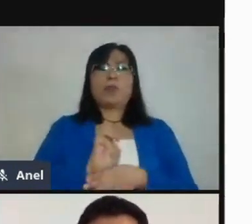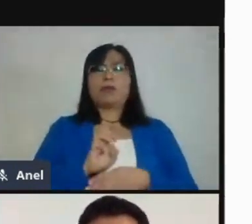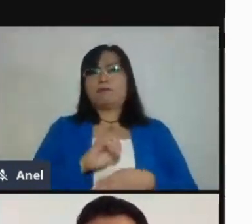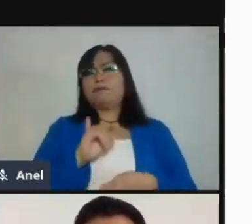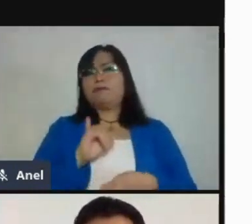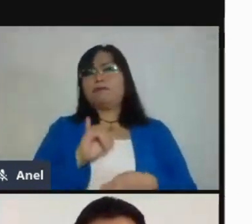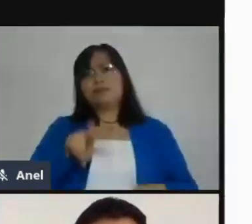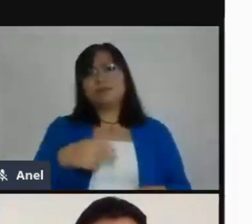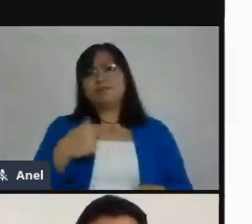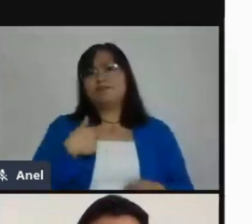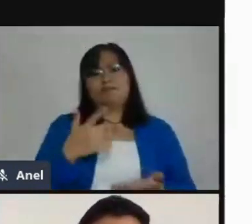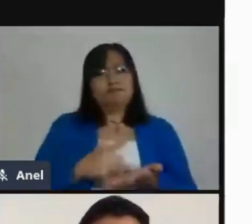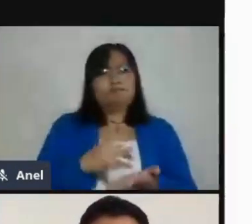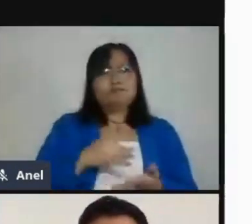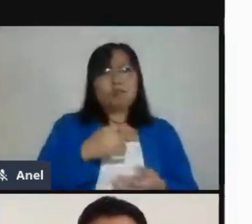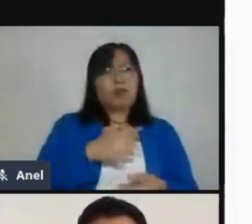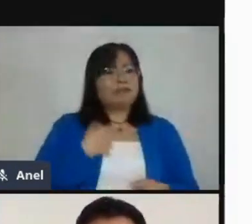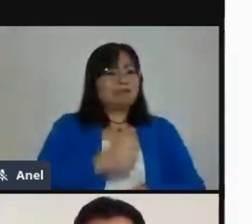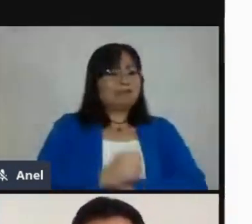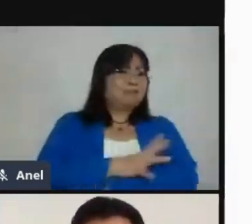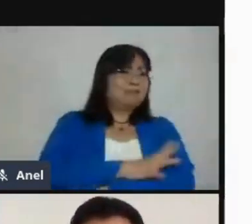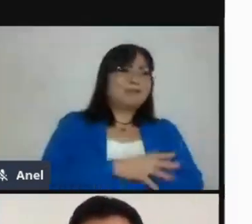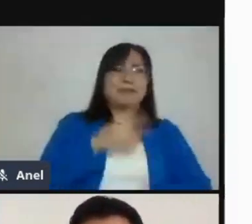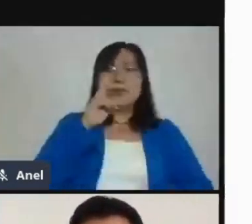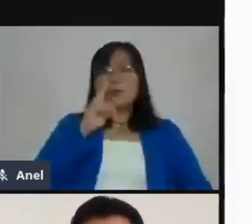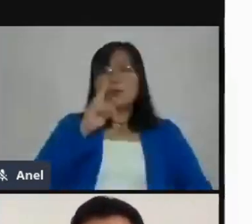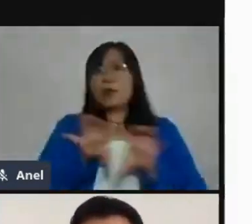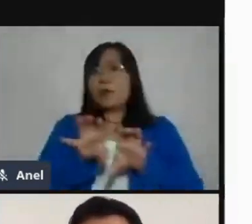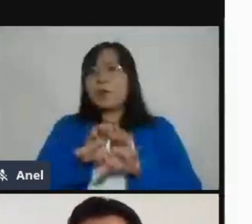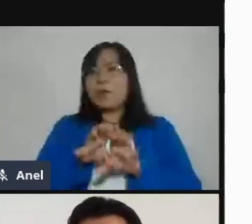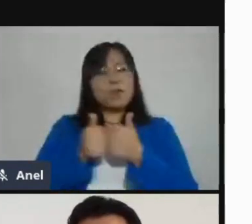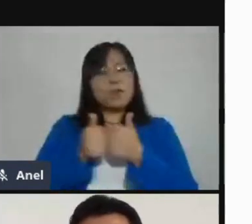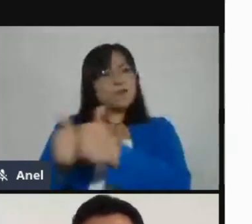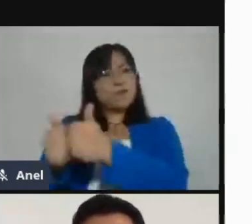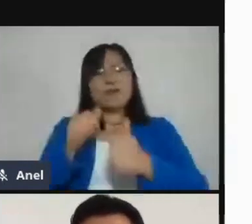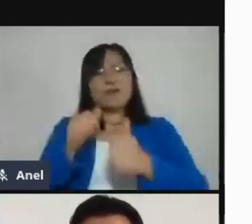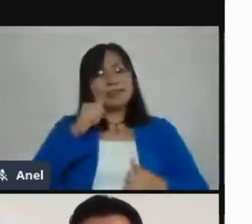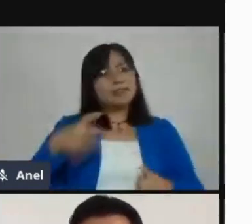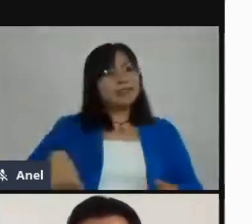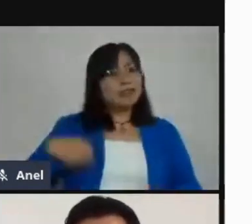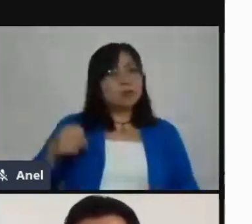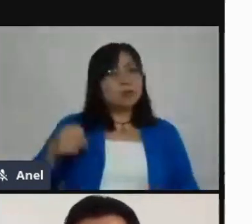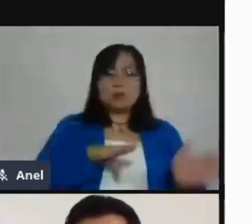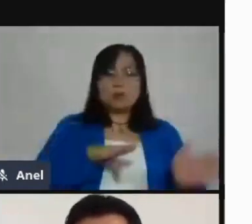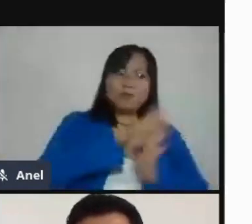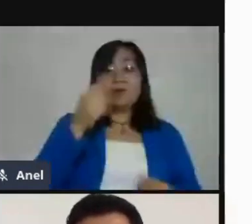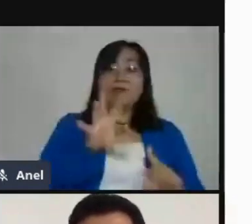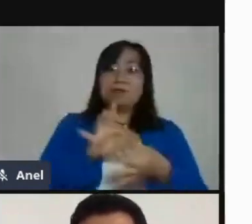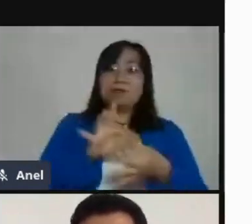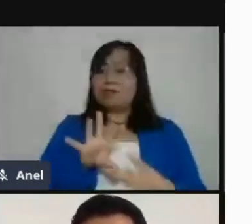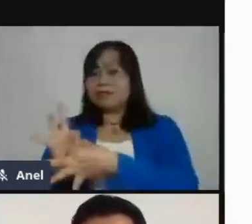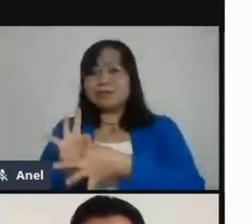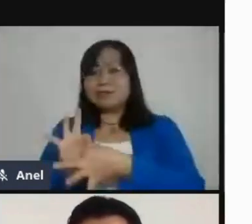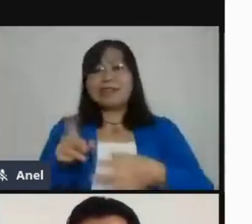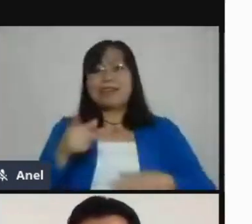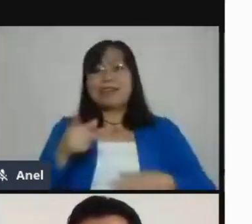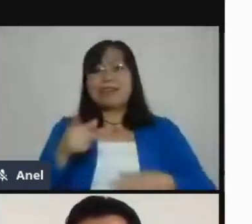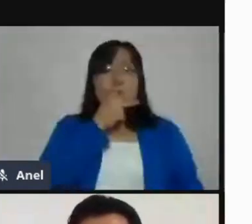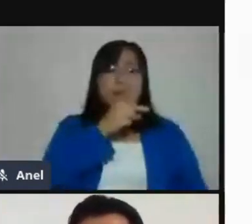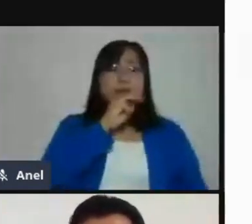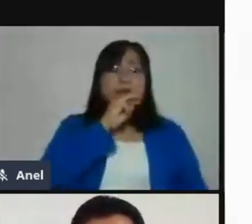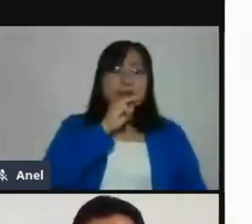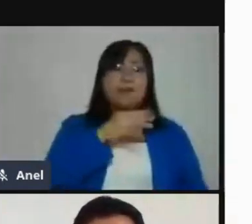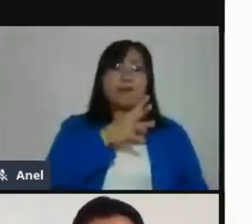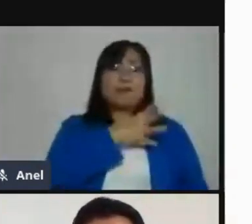Hay muchos esfuerzos, logros de estudiantes, logros de maestros, que son totalmente presumibles y suceden dentro de la modalidad